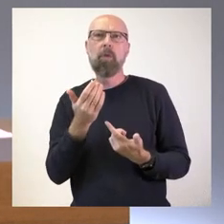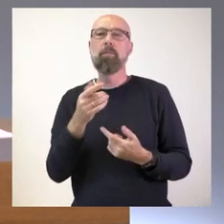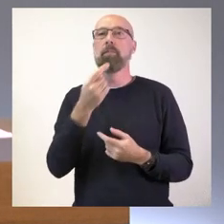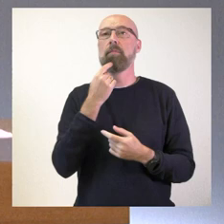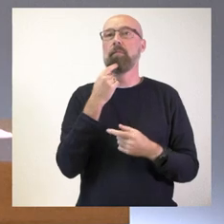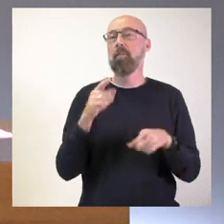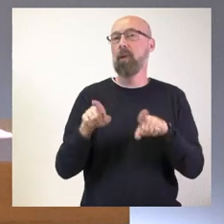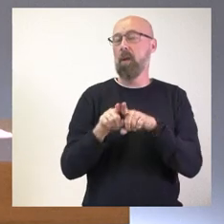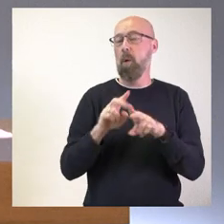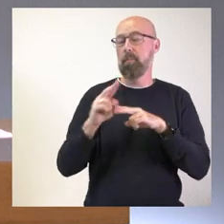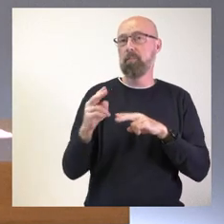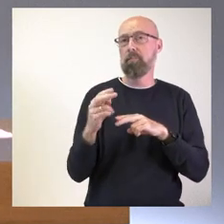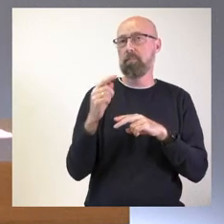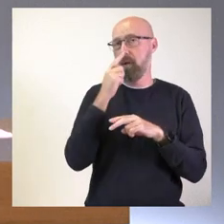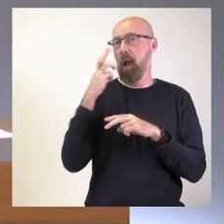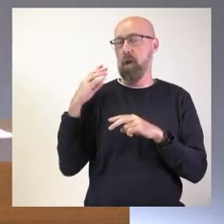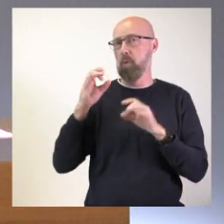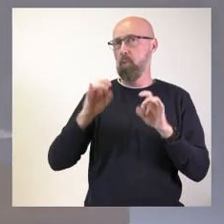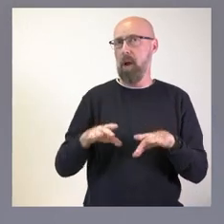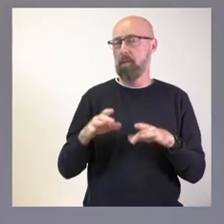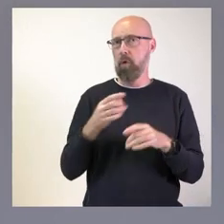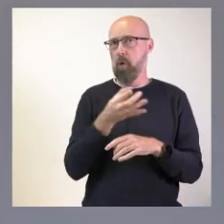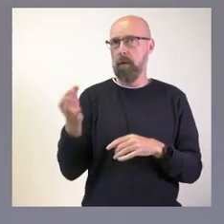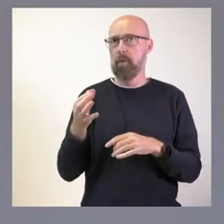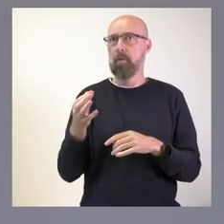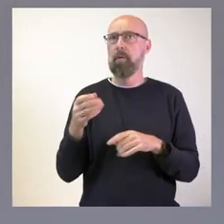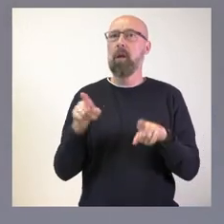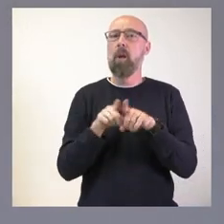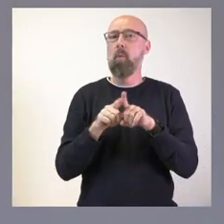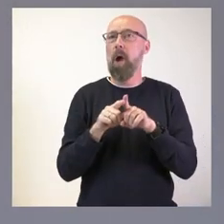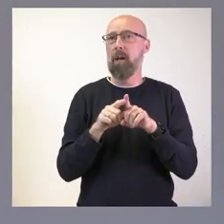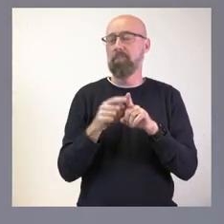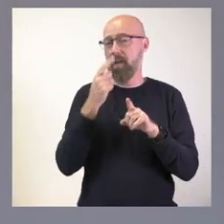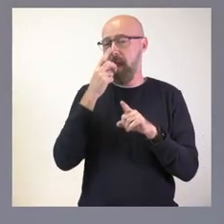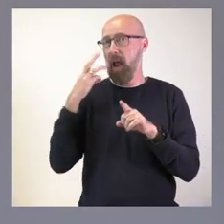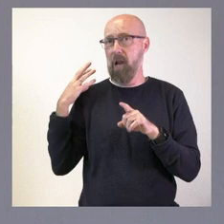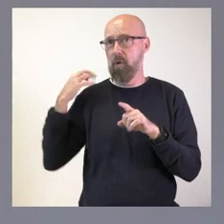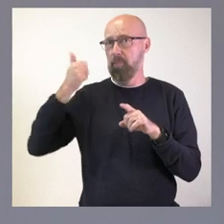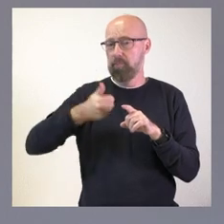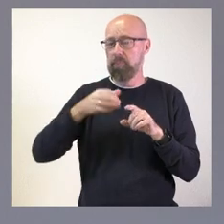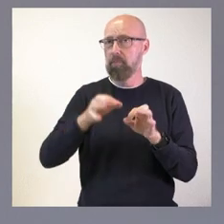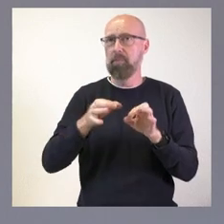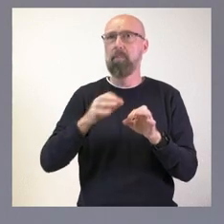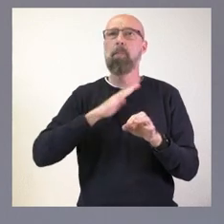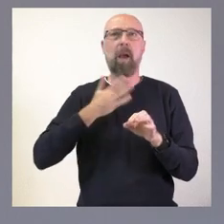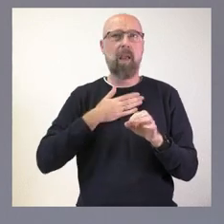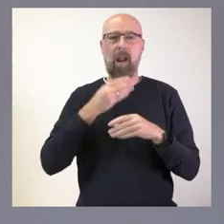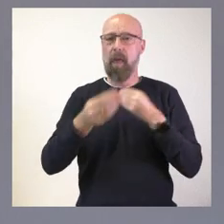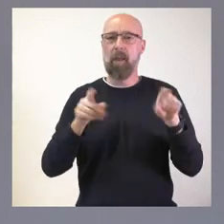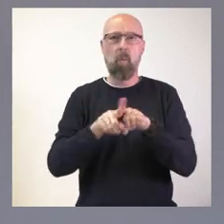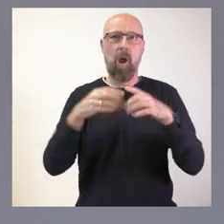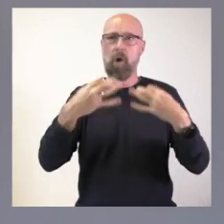Usted lo ha dicho y es correcto. Y por tanto, las actividades que hemos hecho en ejercicios anteriores lo haremos también mañana con toda la normalidad.